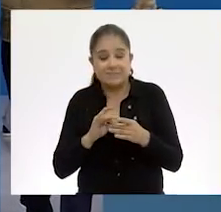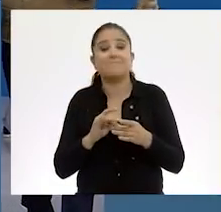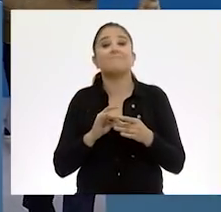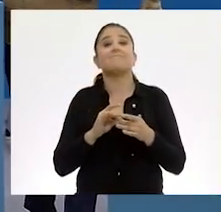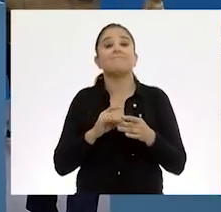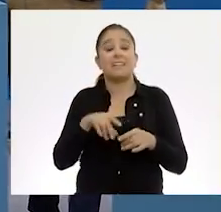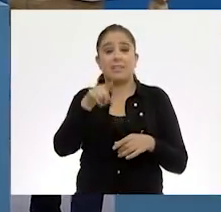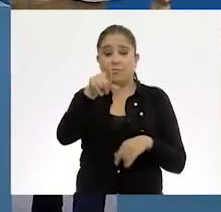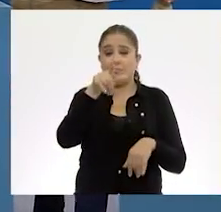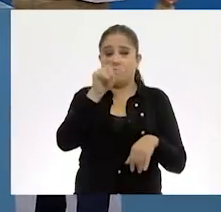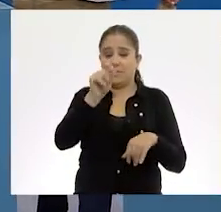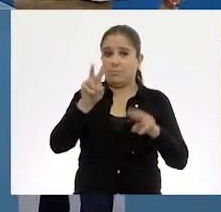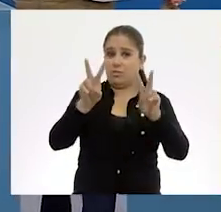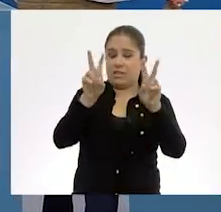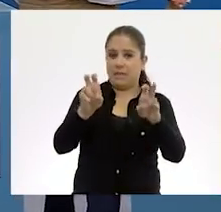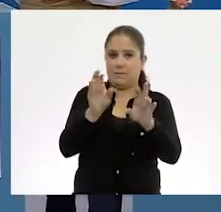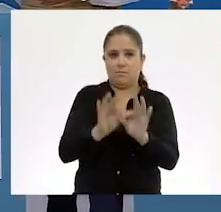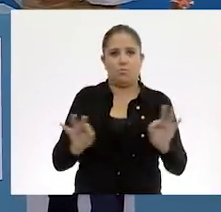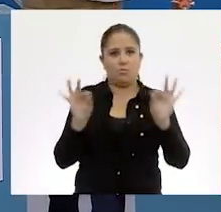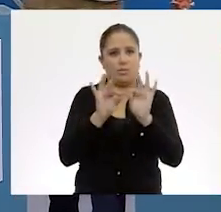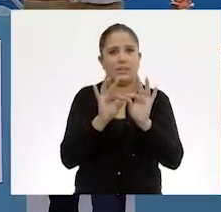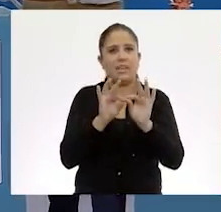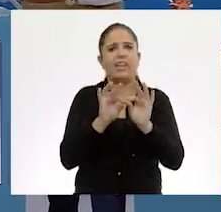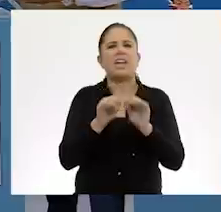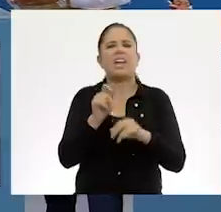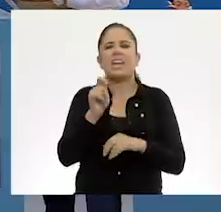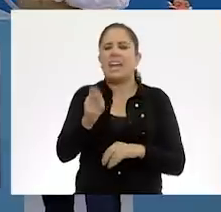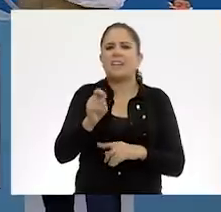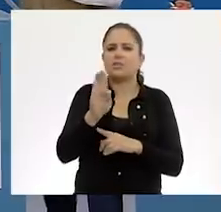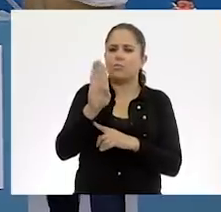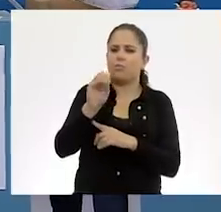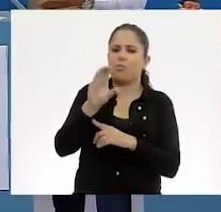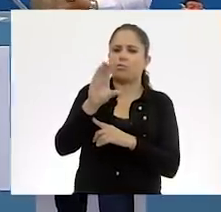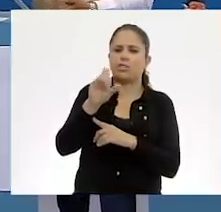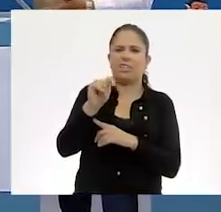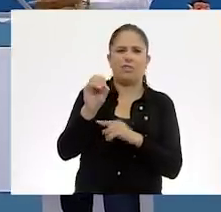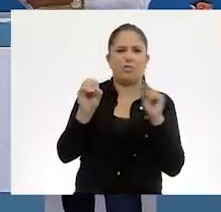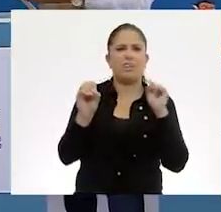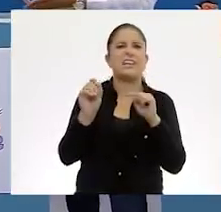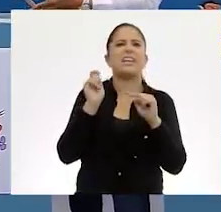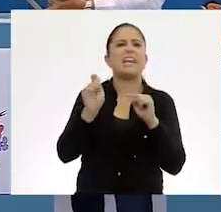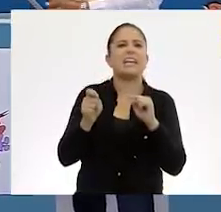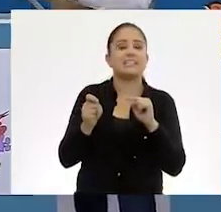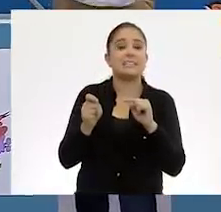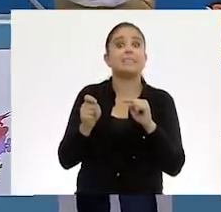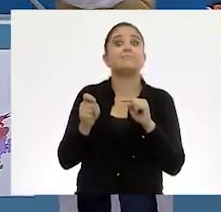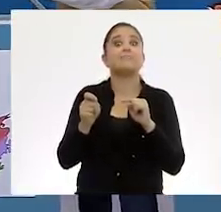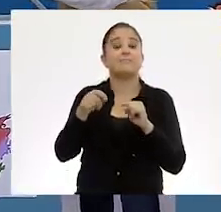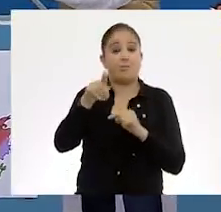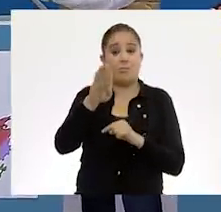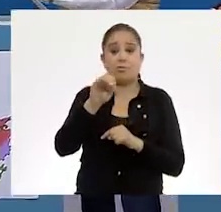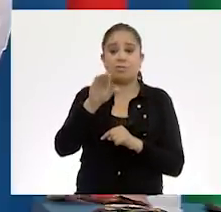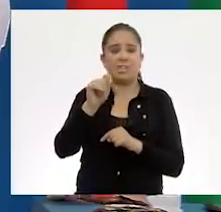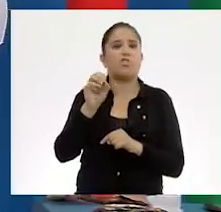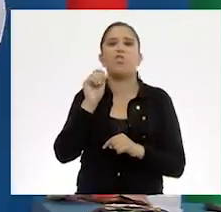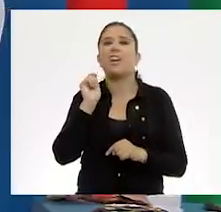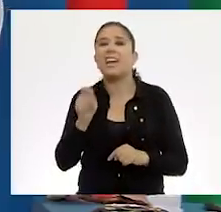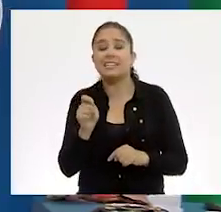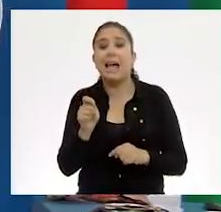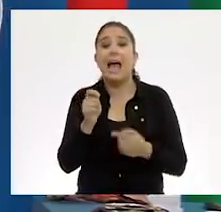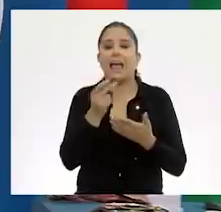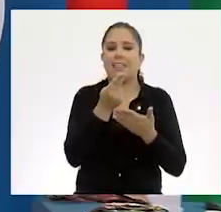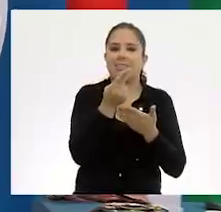tú tocaste un tema muy importante, ¿qué era o qué es el boceto? Pero bueno, el boceto, tú ya lo mencionaste, boceto es el